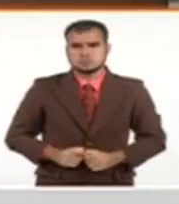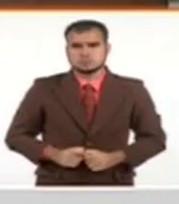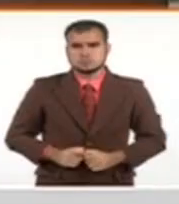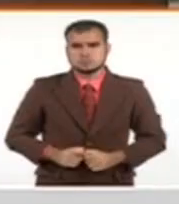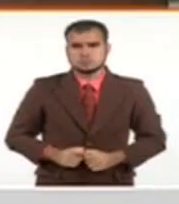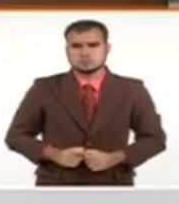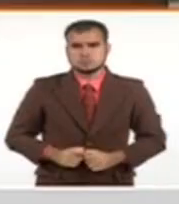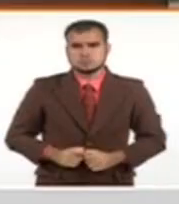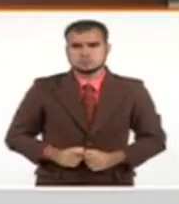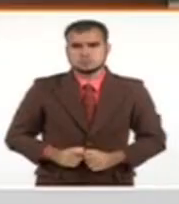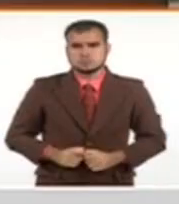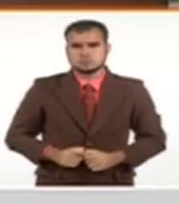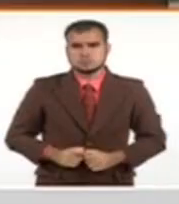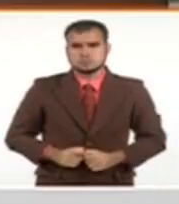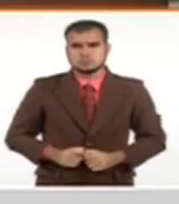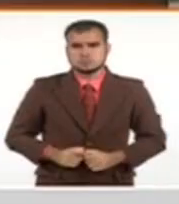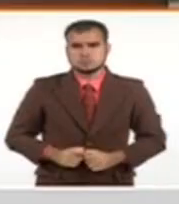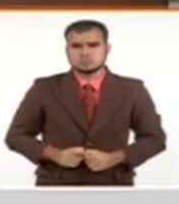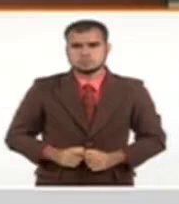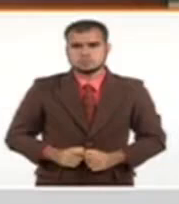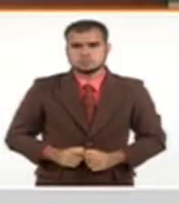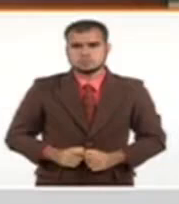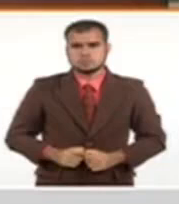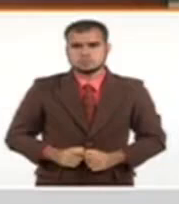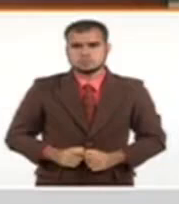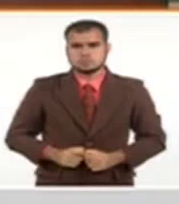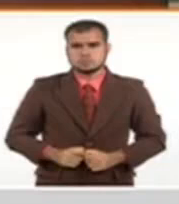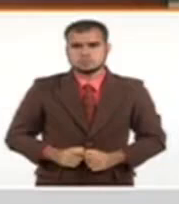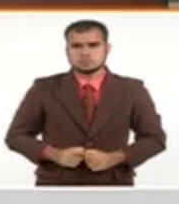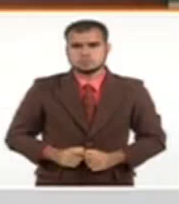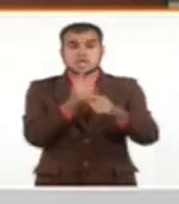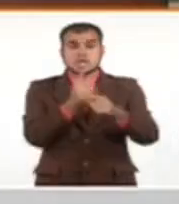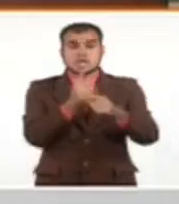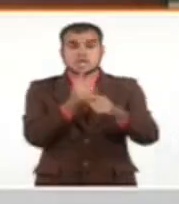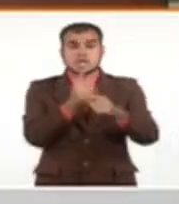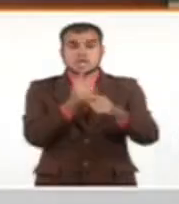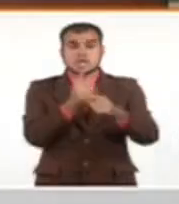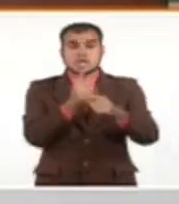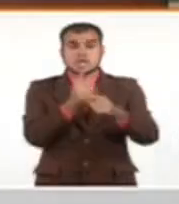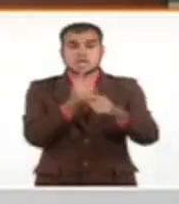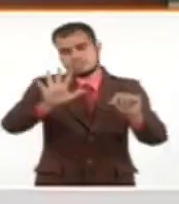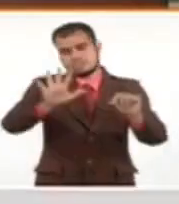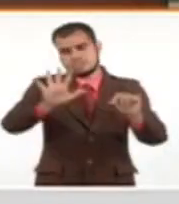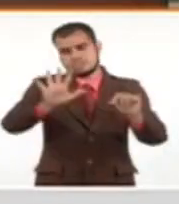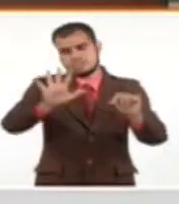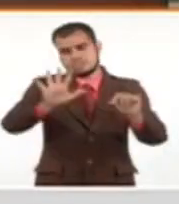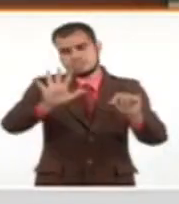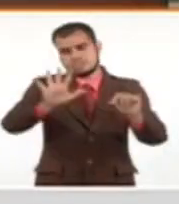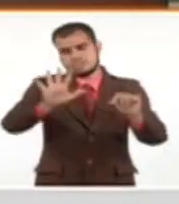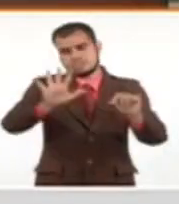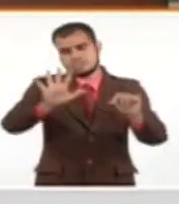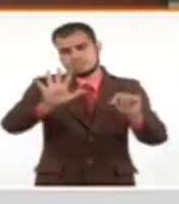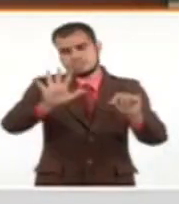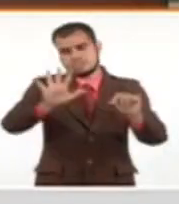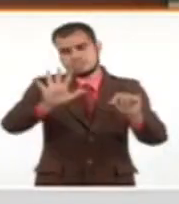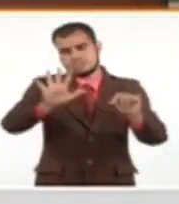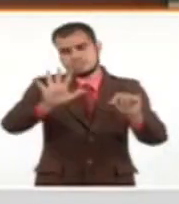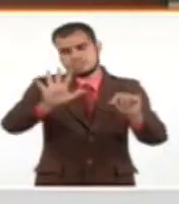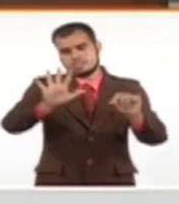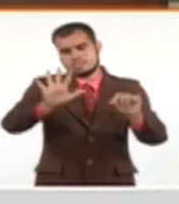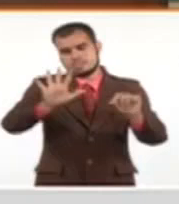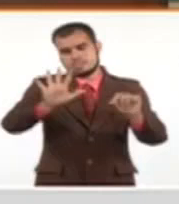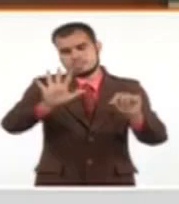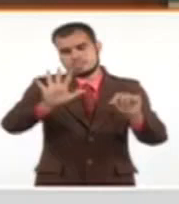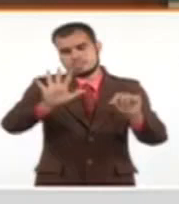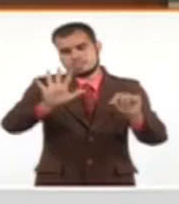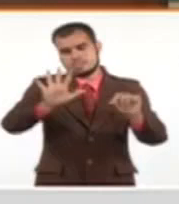a tierra. Porque si fuera una trayectoria por aquí, tendríamos entonces uno de los grandes huracanes